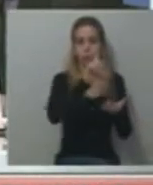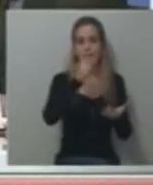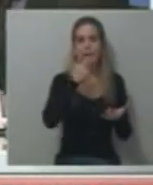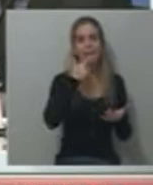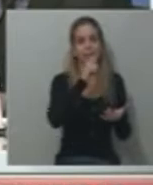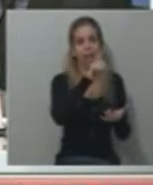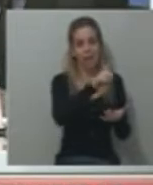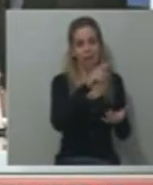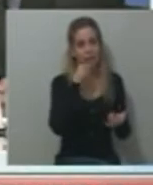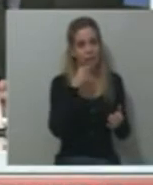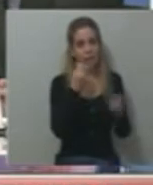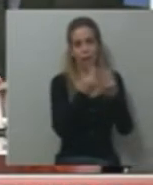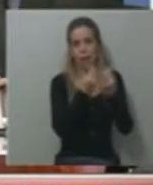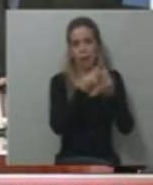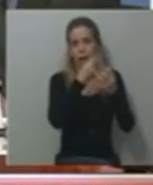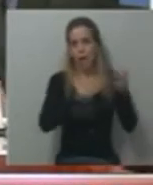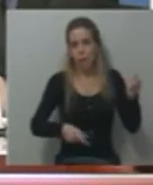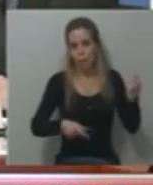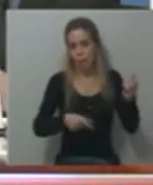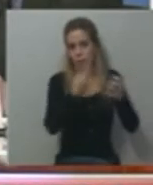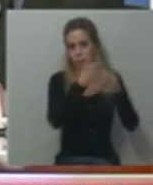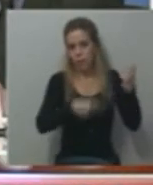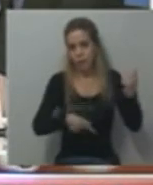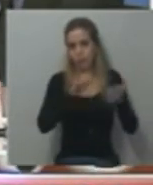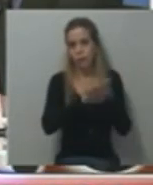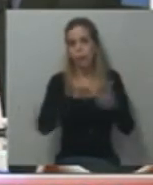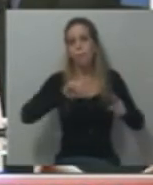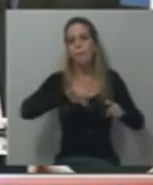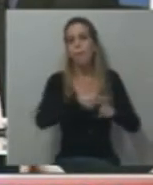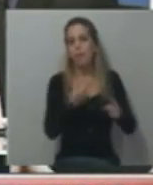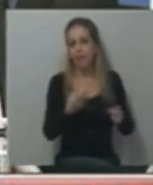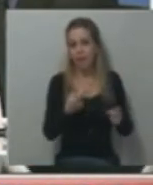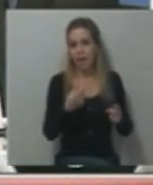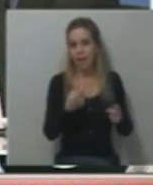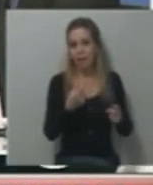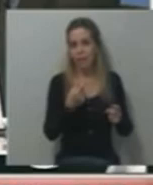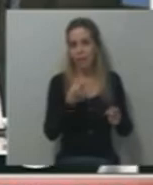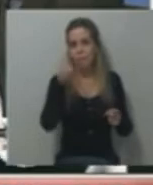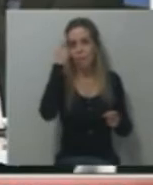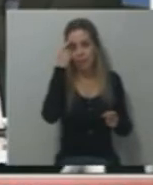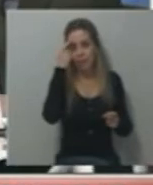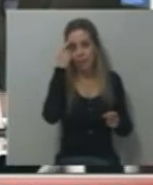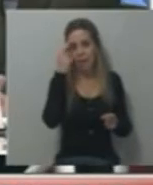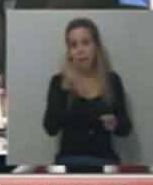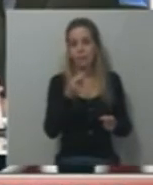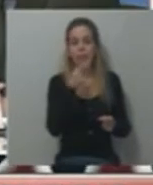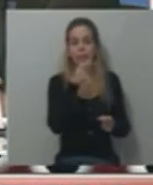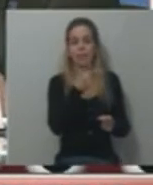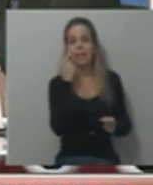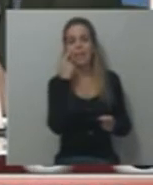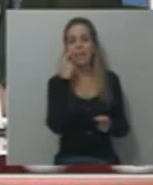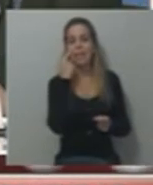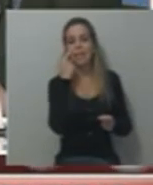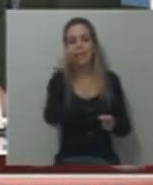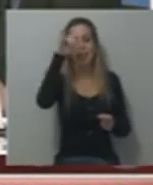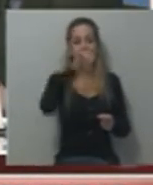políticas de por qué, y me las daban ayer fuentes del gobierno de la Provincia de Buenos Aires, de por qué eligen a Alejandro Granados, el intendente de Seiza. Primero,